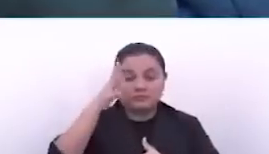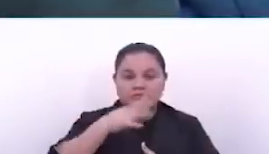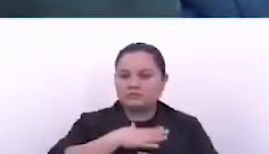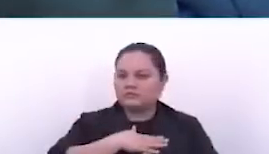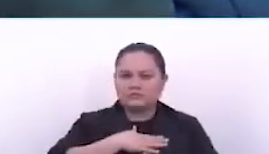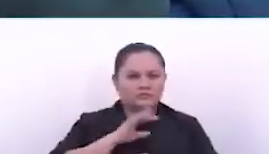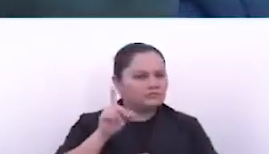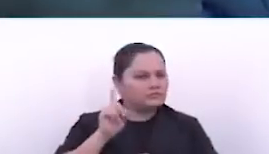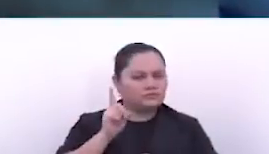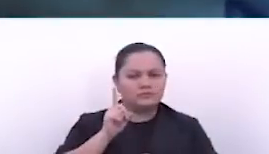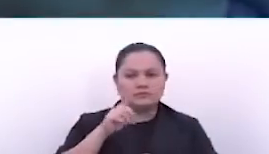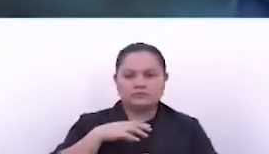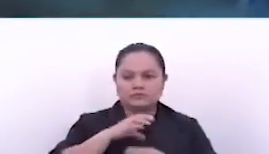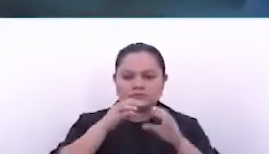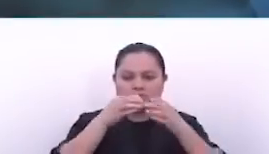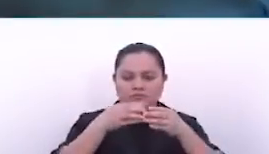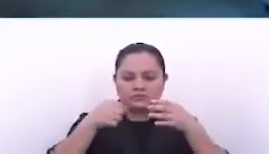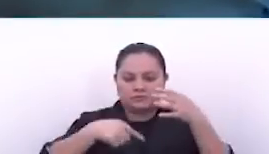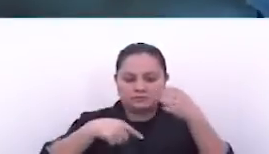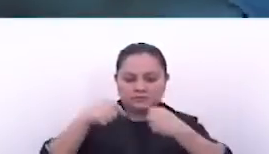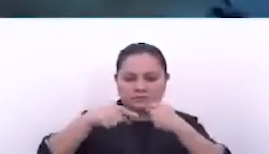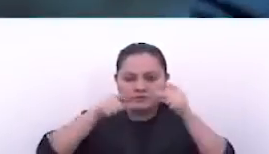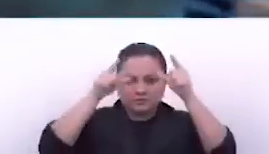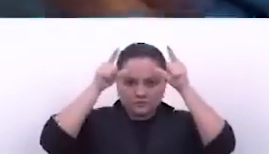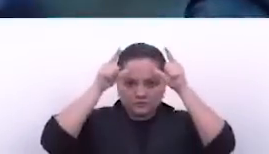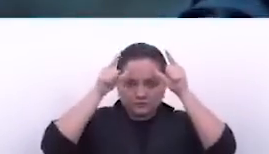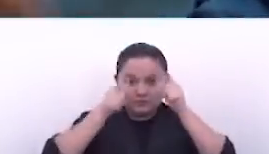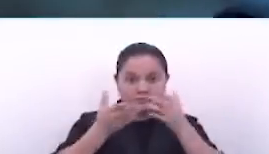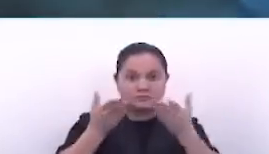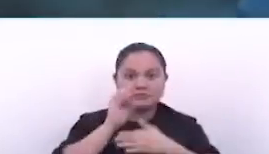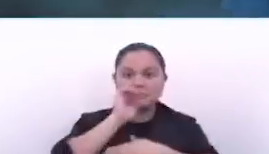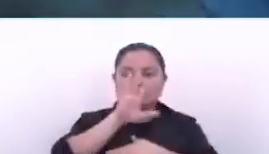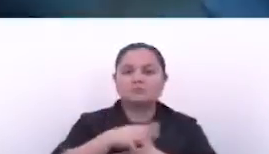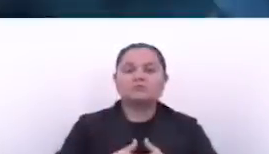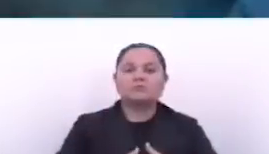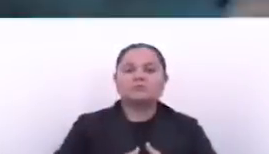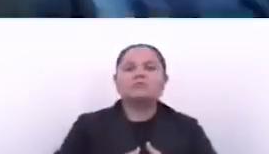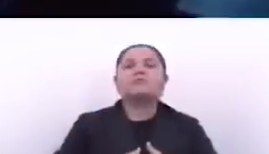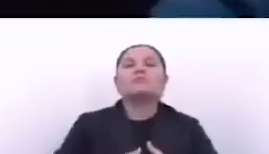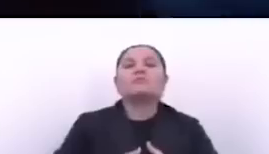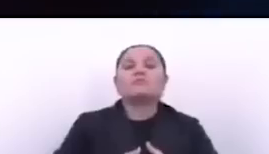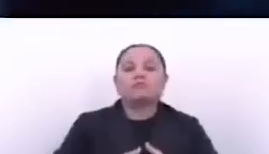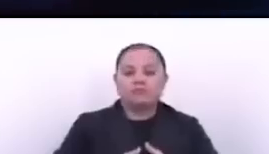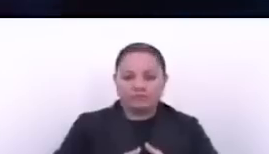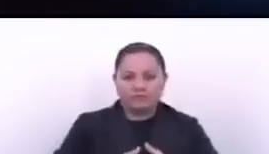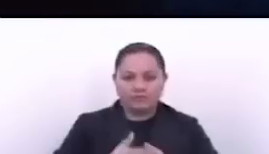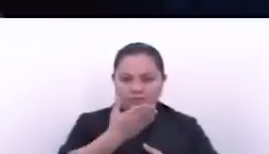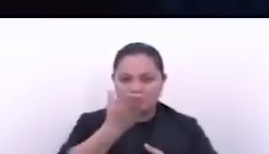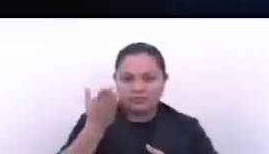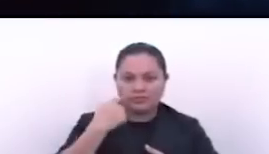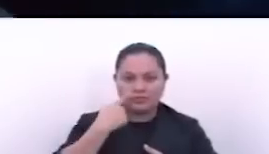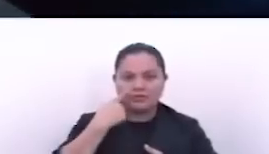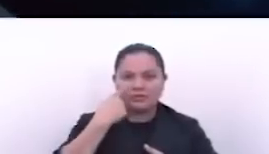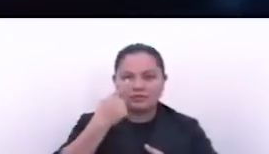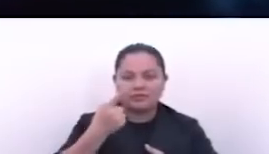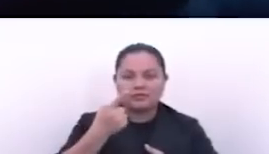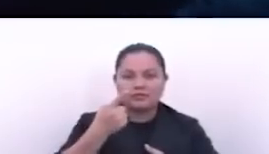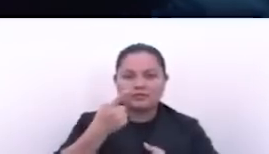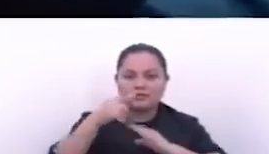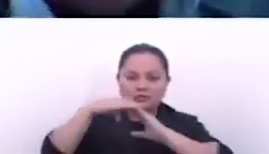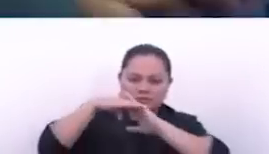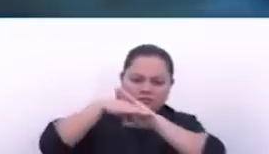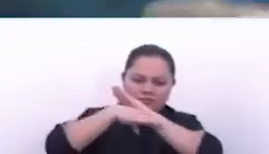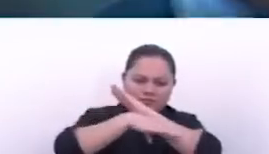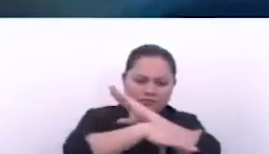que está llegando ahí a la Comisión Agropecuaria y lo primero que dicen es que ellos han visto decaer el